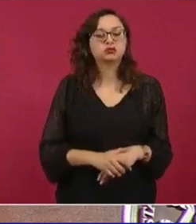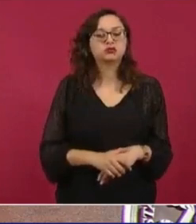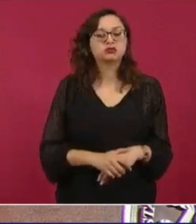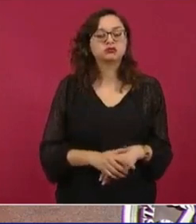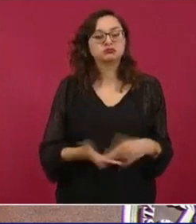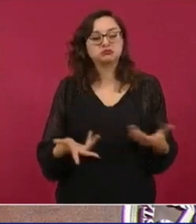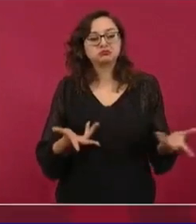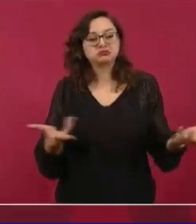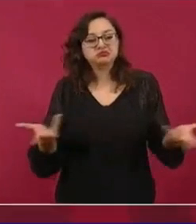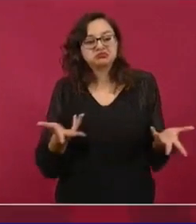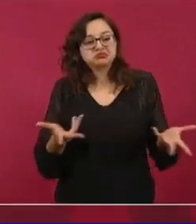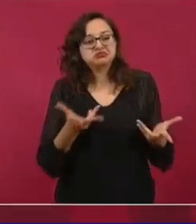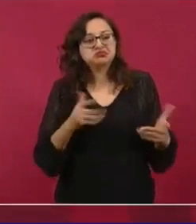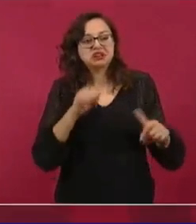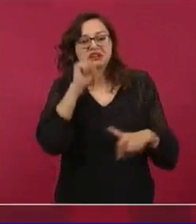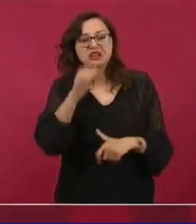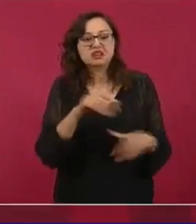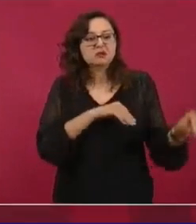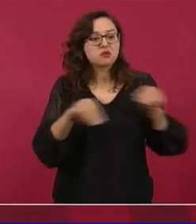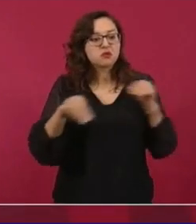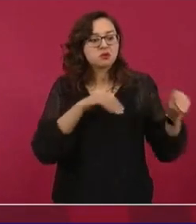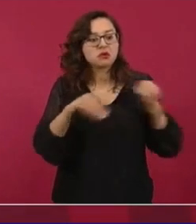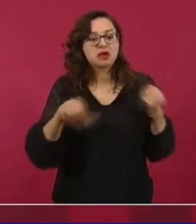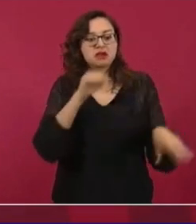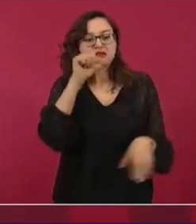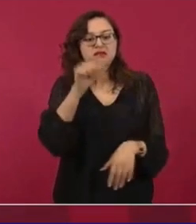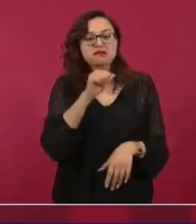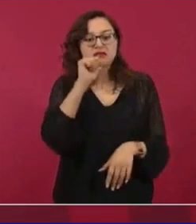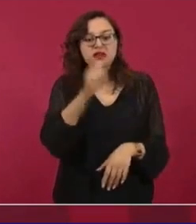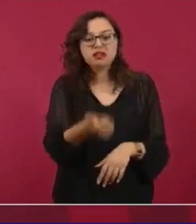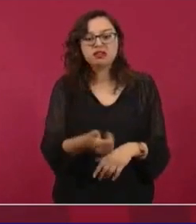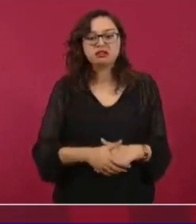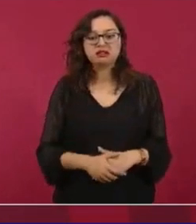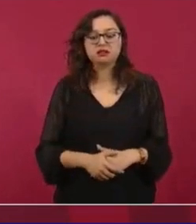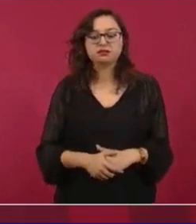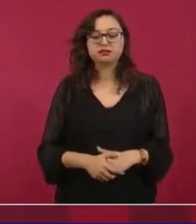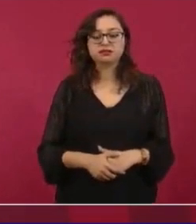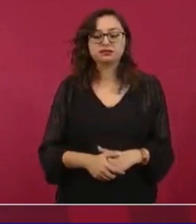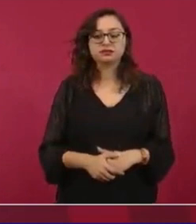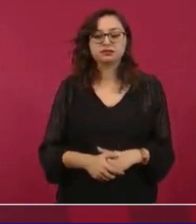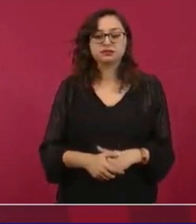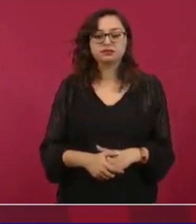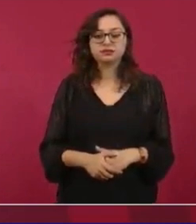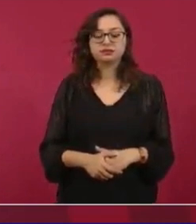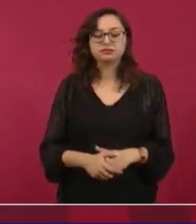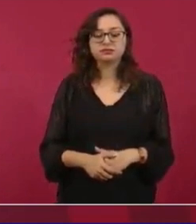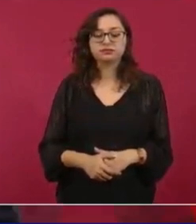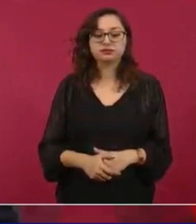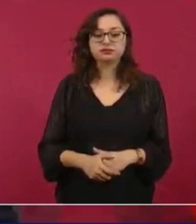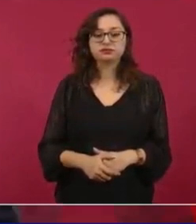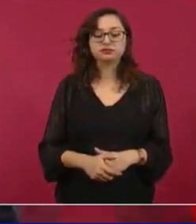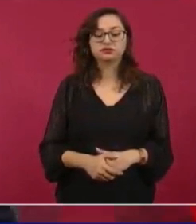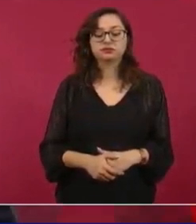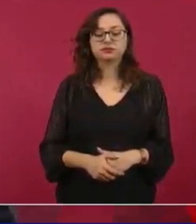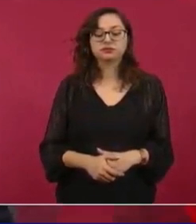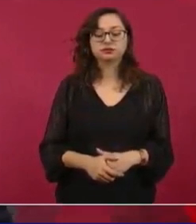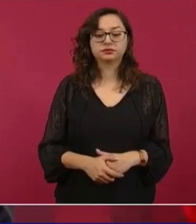Reforma. O sea, son